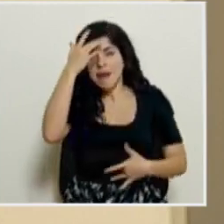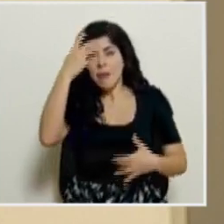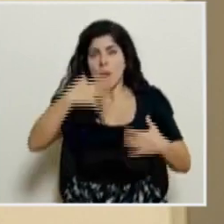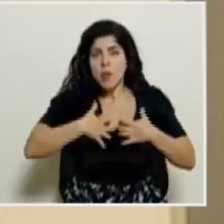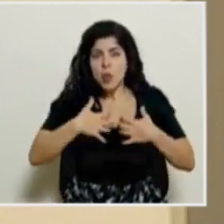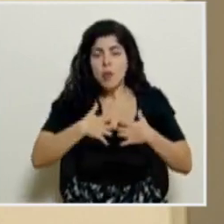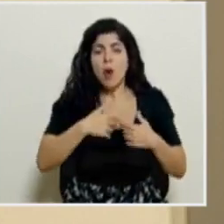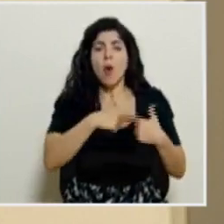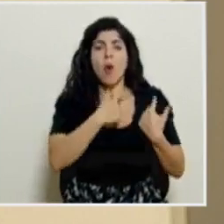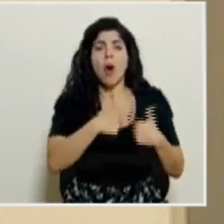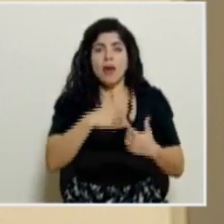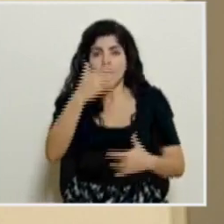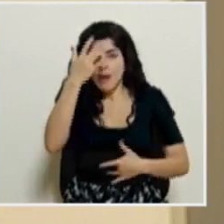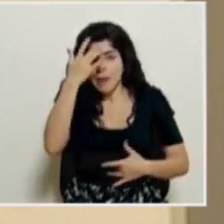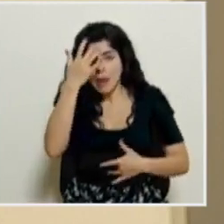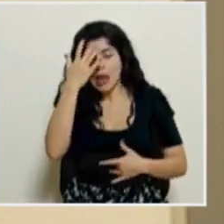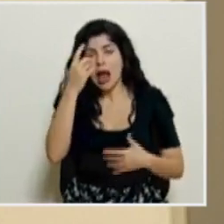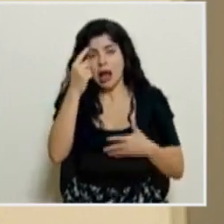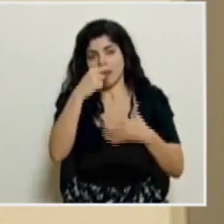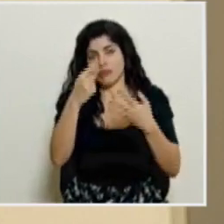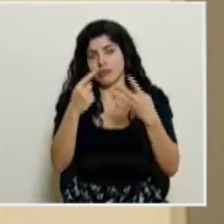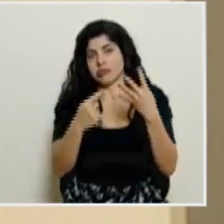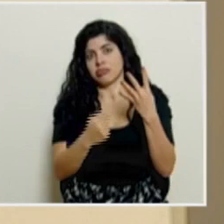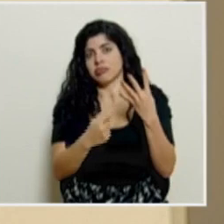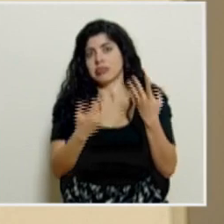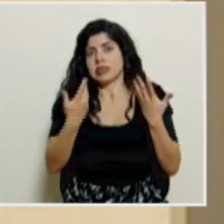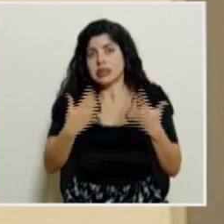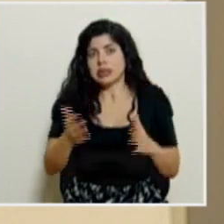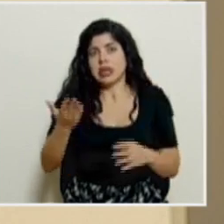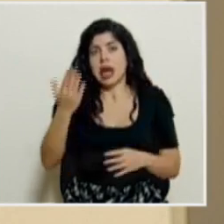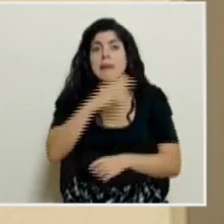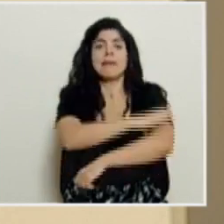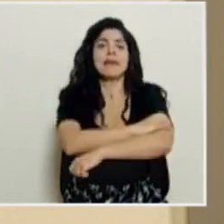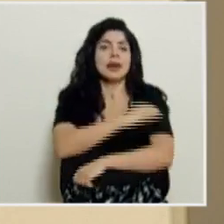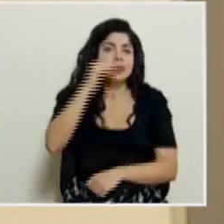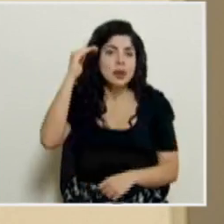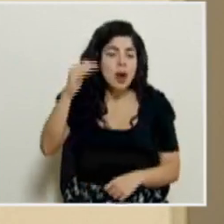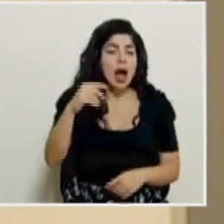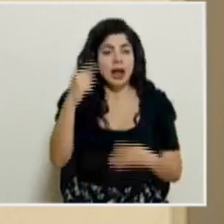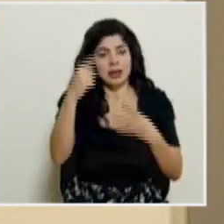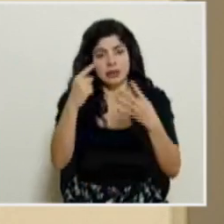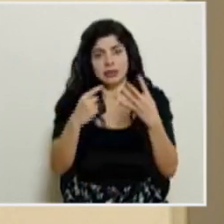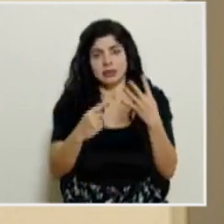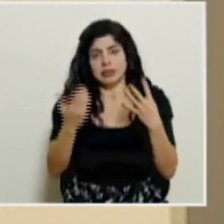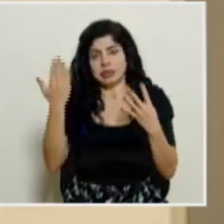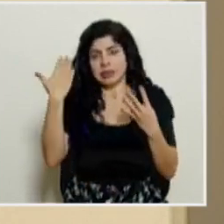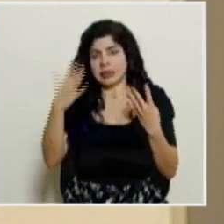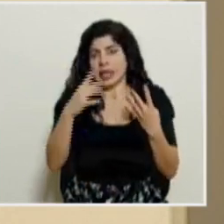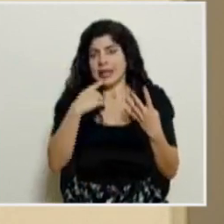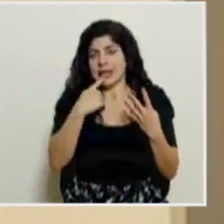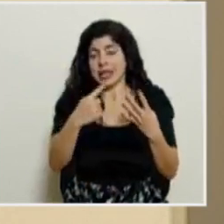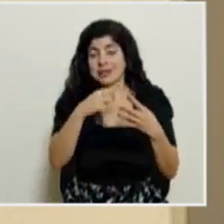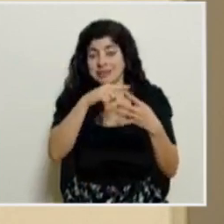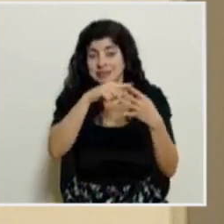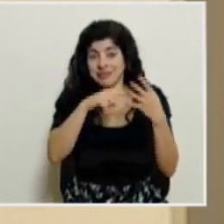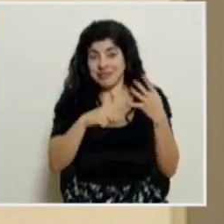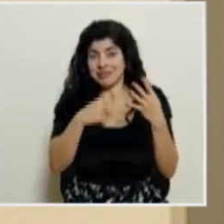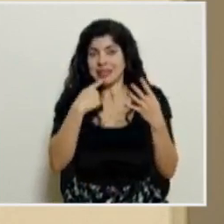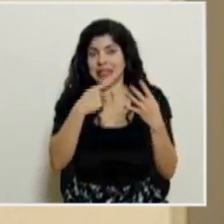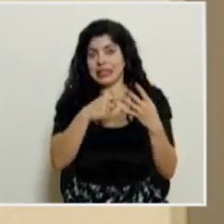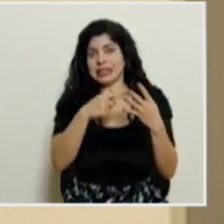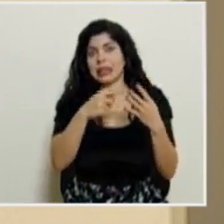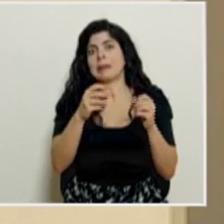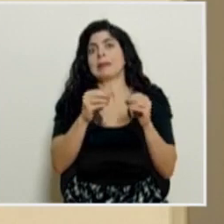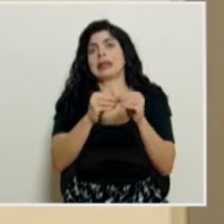enfermedades cardíacas crónicas, son factores que ya hemos venido de la hipertensión, son factores que hemos venido diciendo